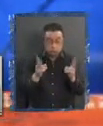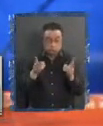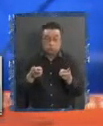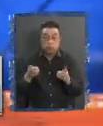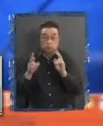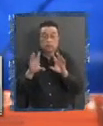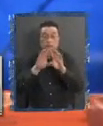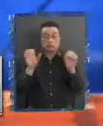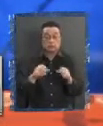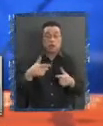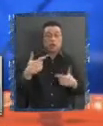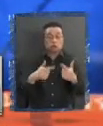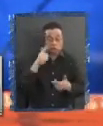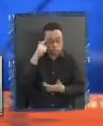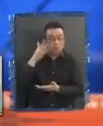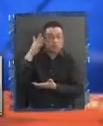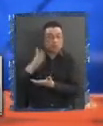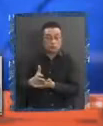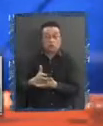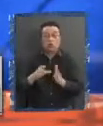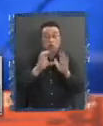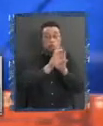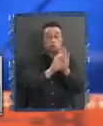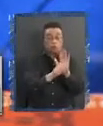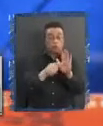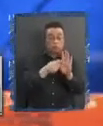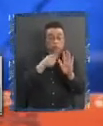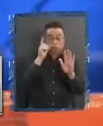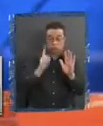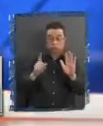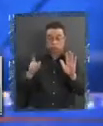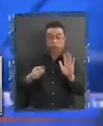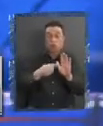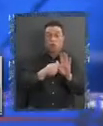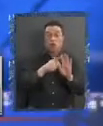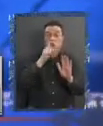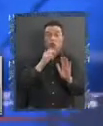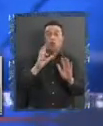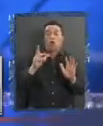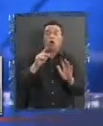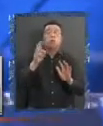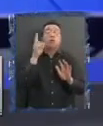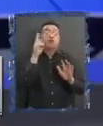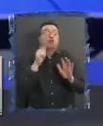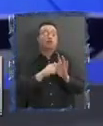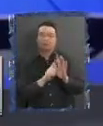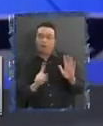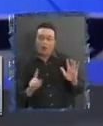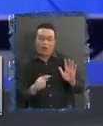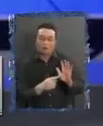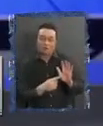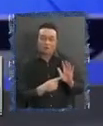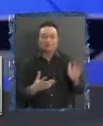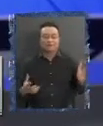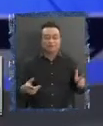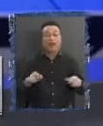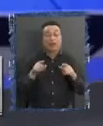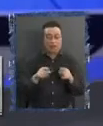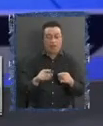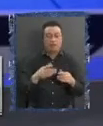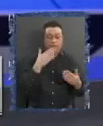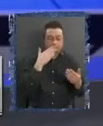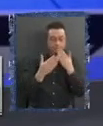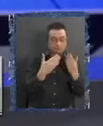político Permita tomar decisiones La constitución Como régimen de habilitación Y no la constitución Como un régimen de provisiones Ya Vamos a hablar también De